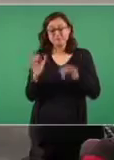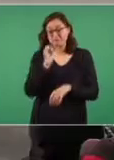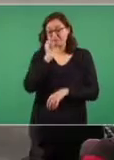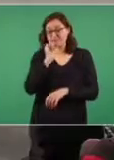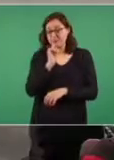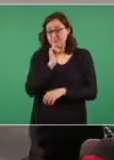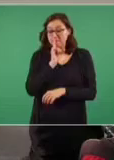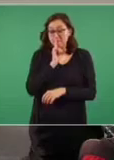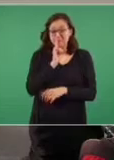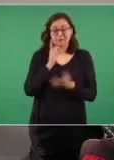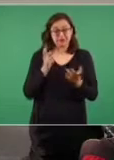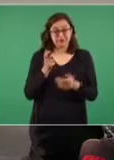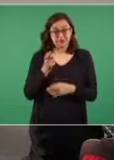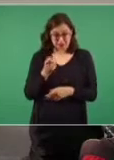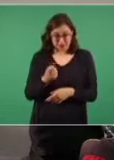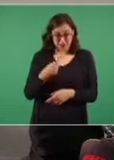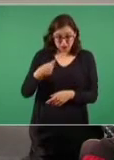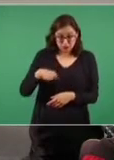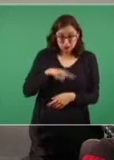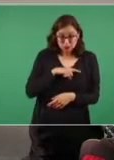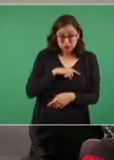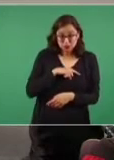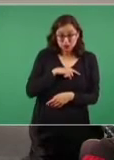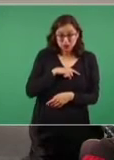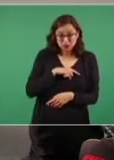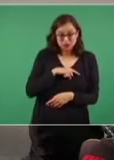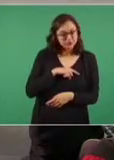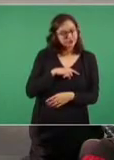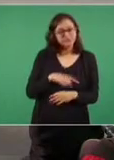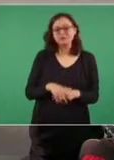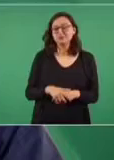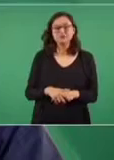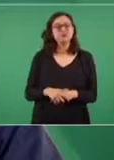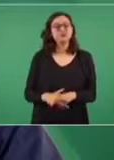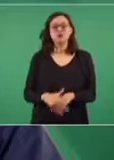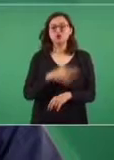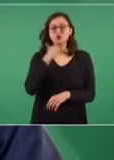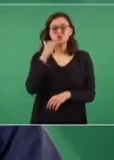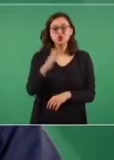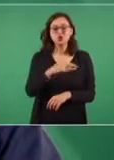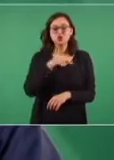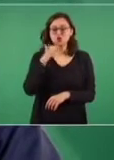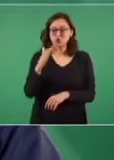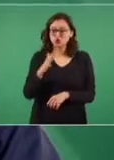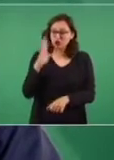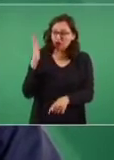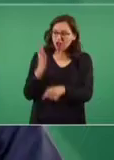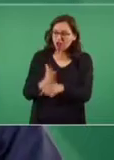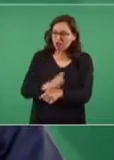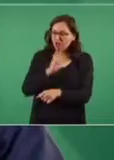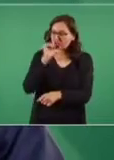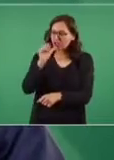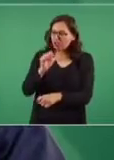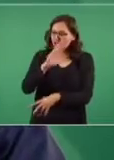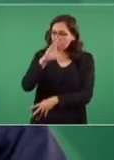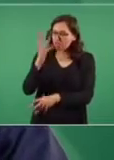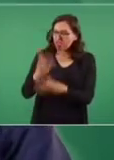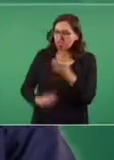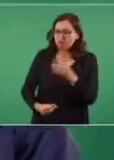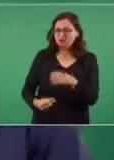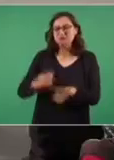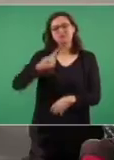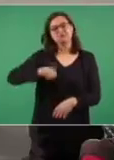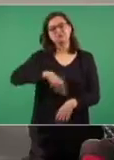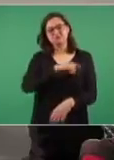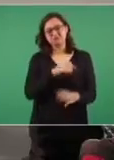Nosotros no toleramos ni la corrupción ni la impunidad. Ese